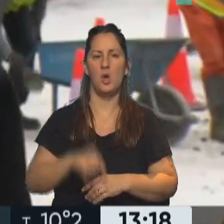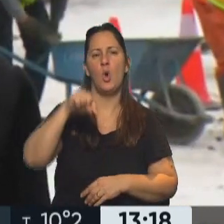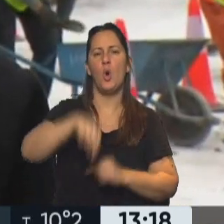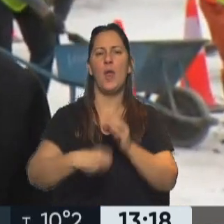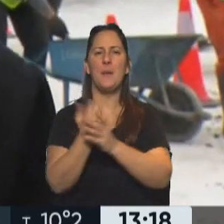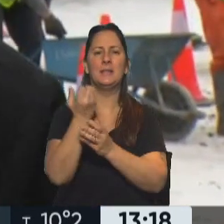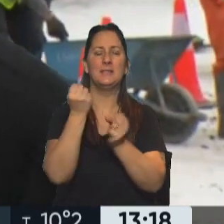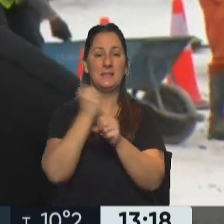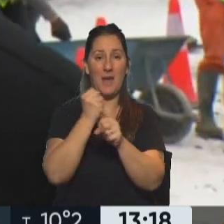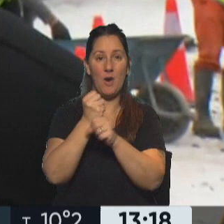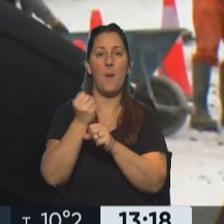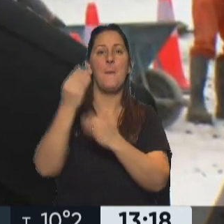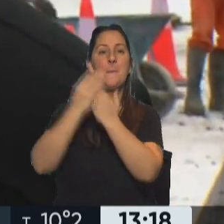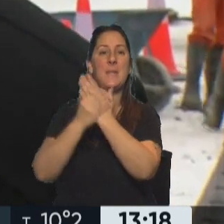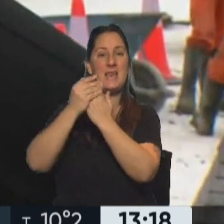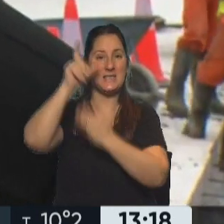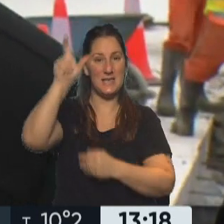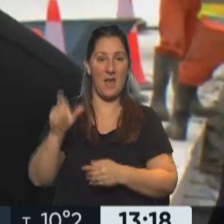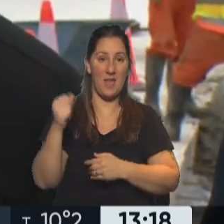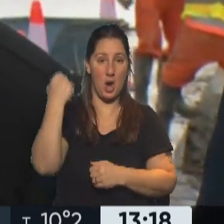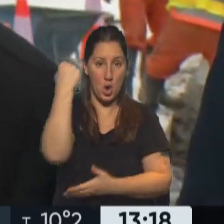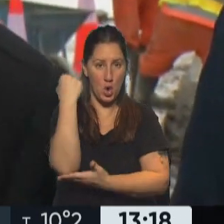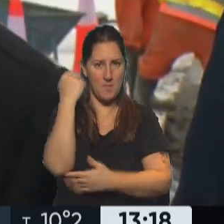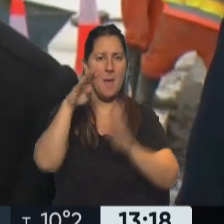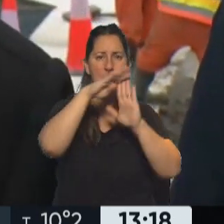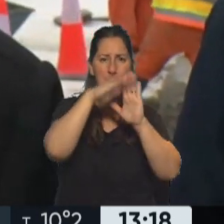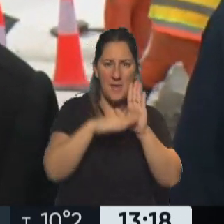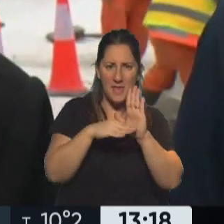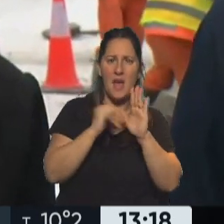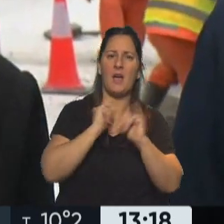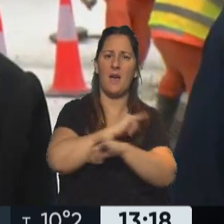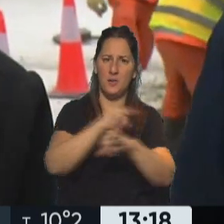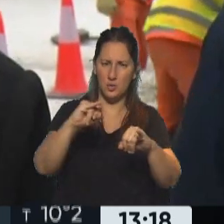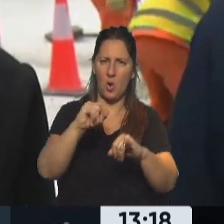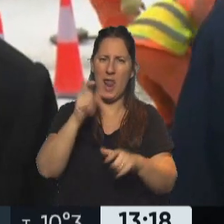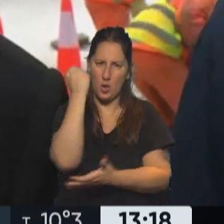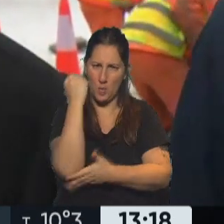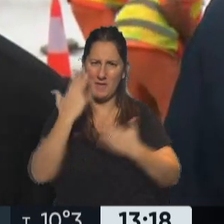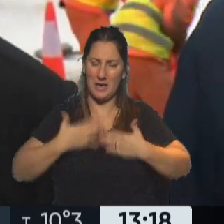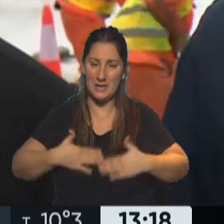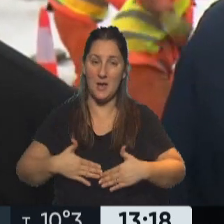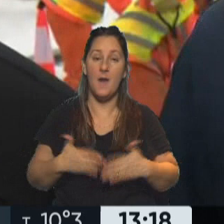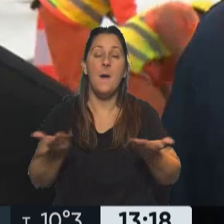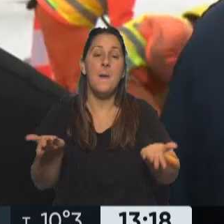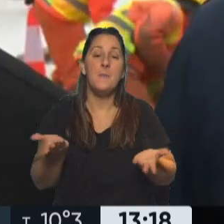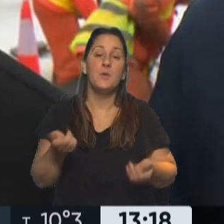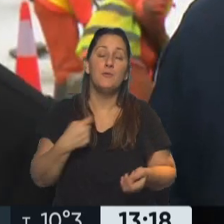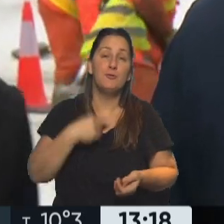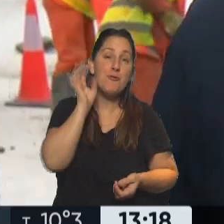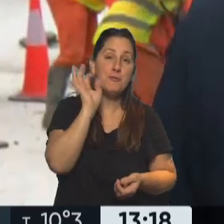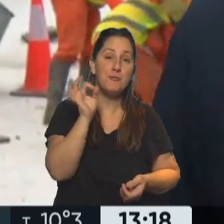de la mañana la ministra de Economía. ¿Cree que las medidas que se anunciaron van a tranquilizar un poco a la economía? ¿Qué expectativa tiene para esta semana? No, yo entiendo que